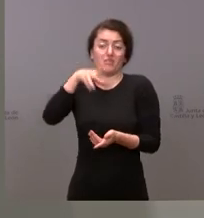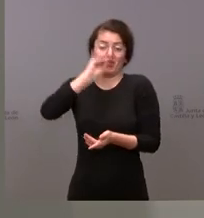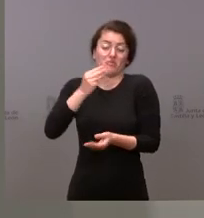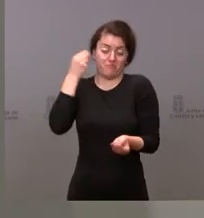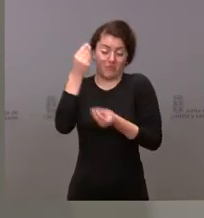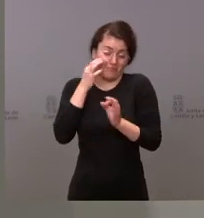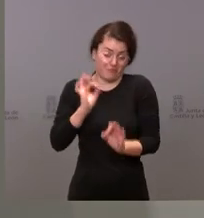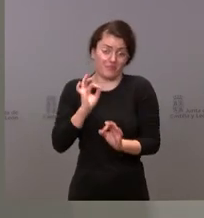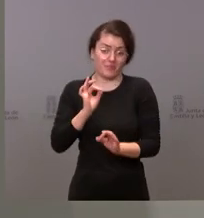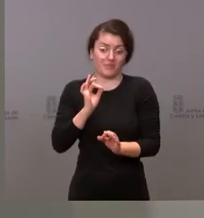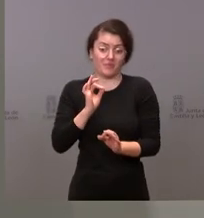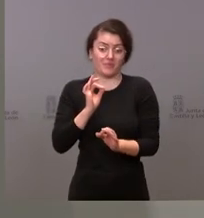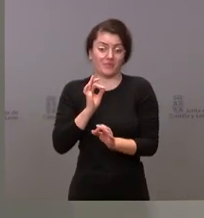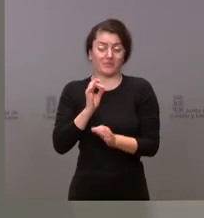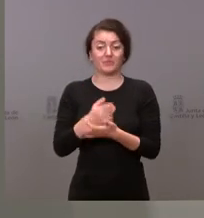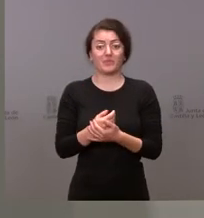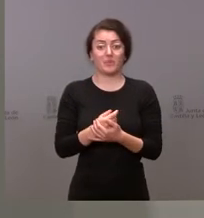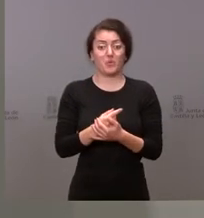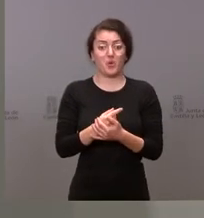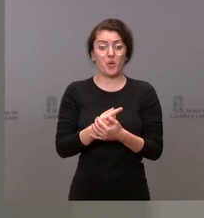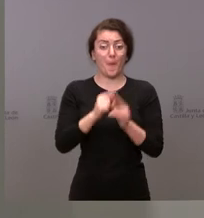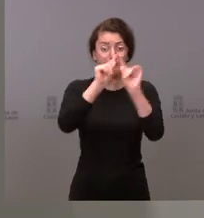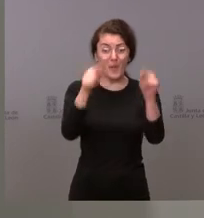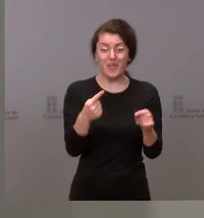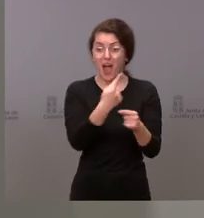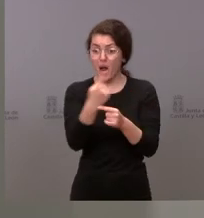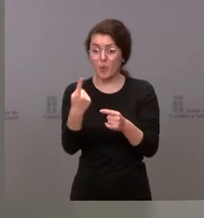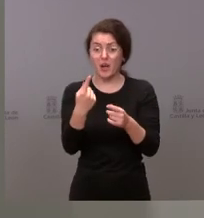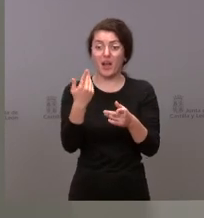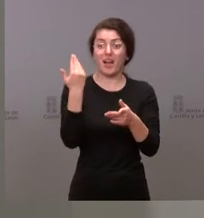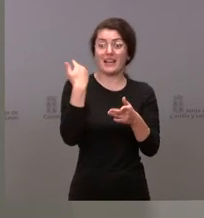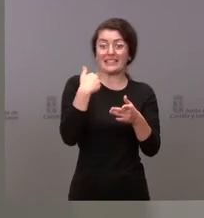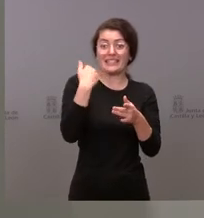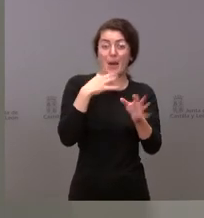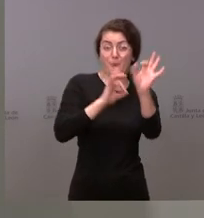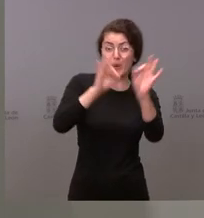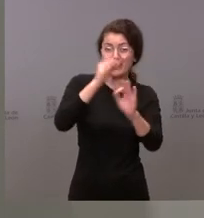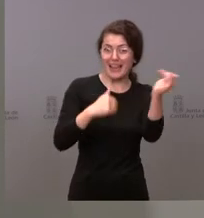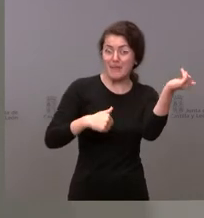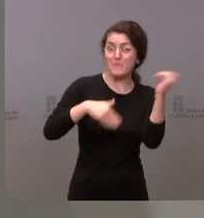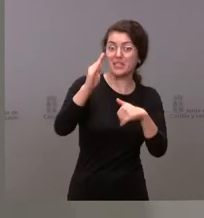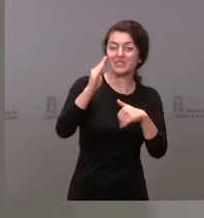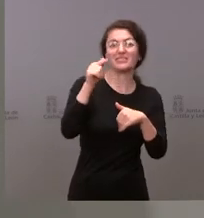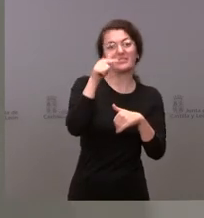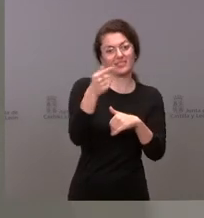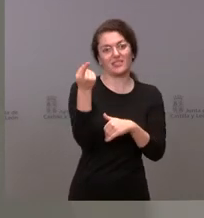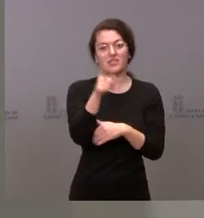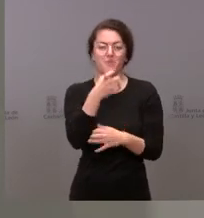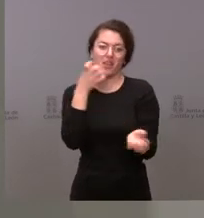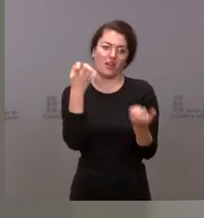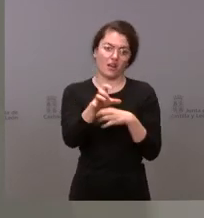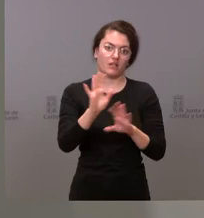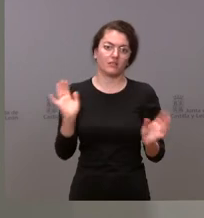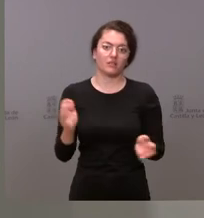que en el reparto provincializado llevan mayor porcentaje también se quejan en conjunto es decir